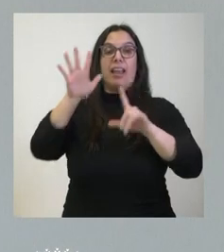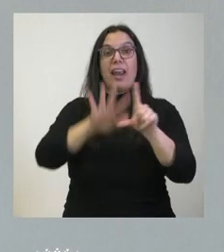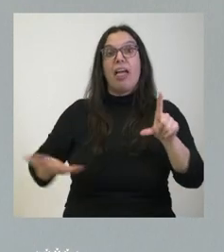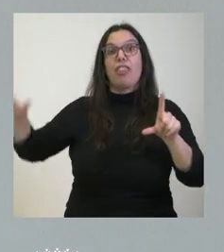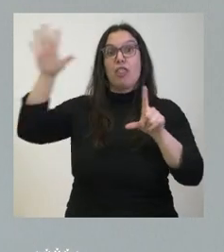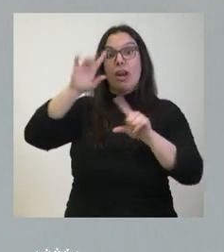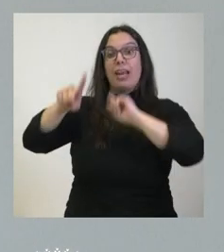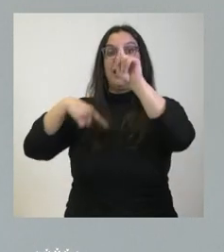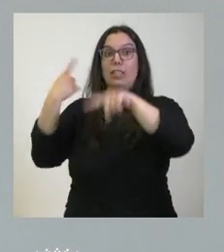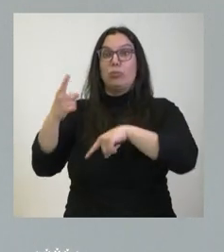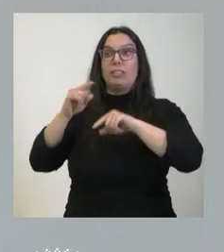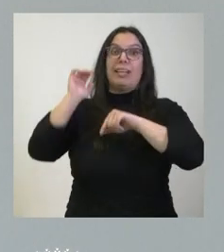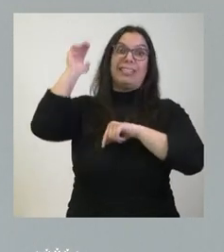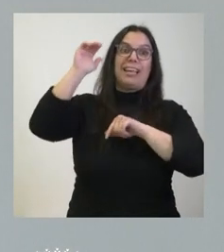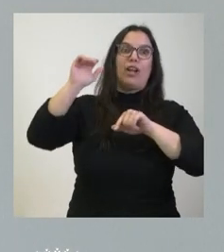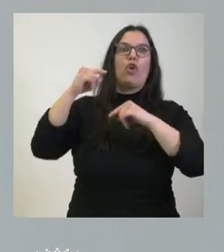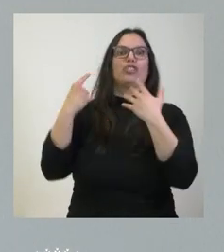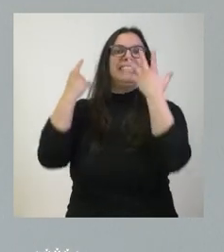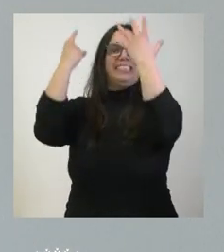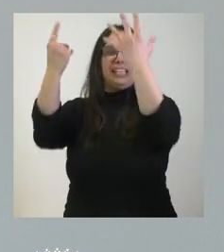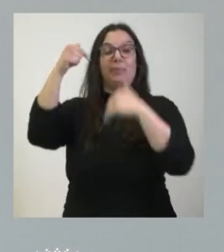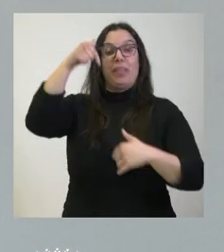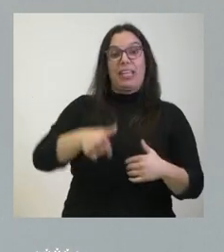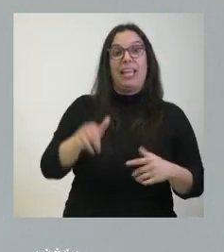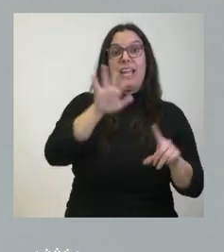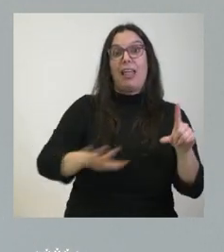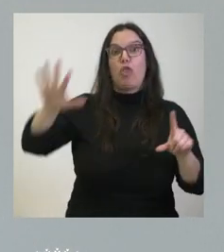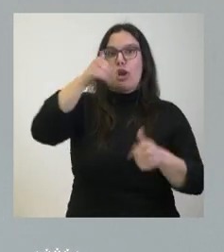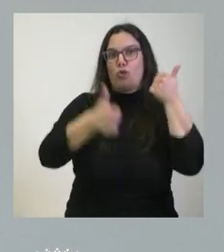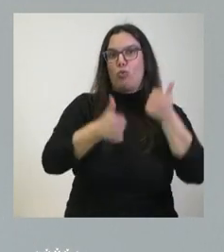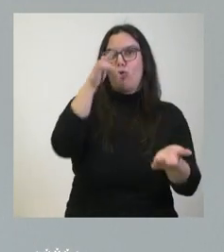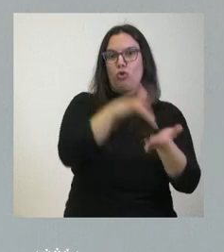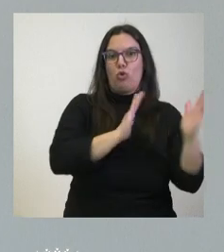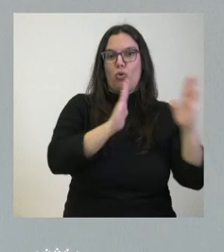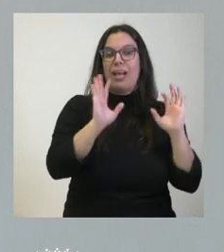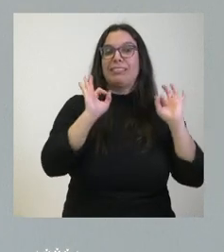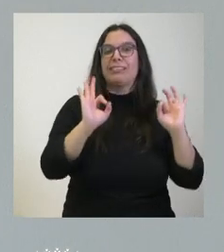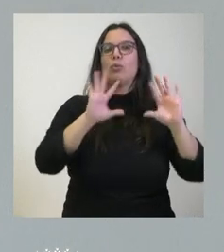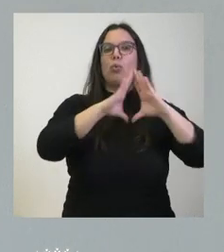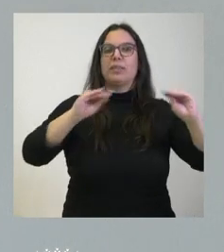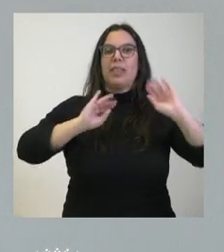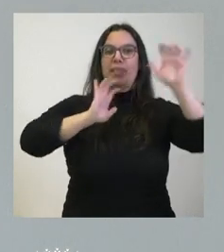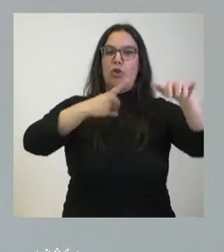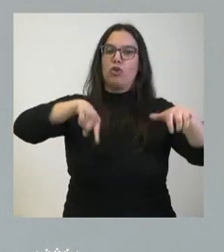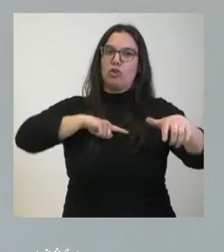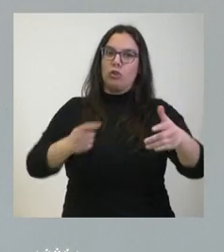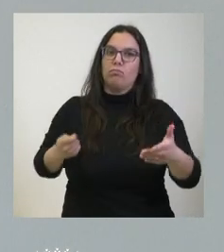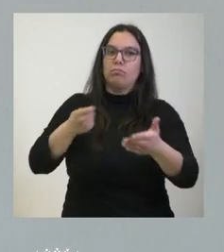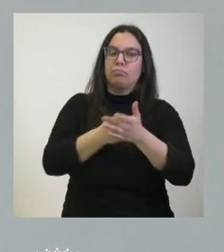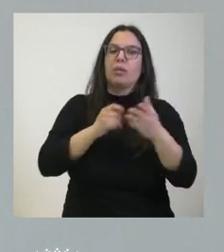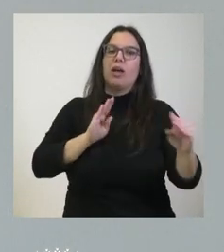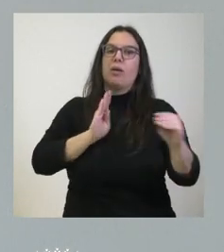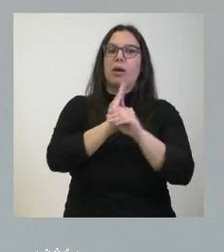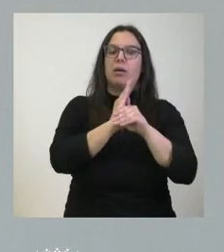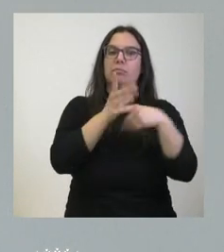irán 6 a la internacional la fase nacional se va a celebrar en nuestra comunidad autónoma en este caso en Universidad de León y esta es la aportación que hacemos para la celebración de esta